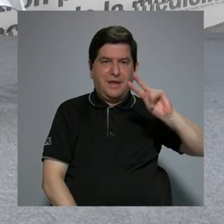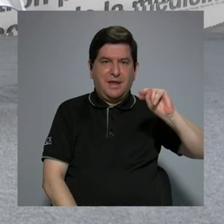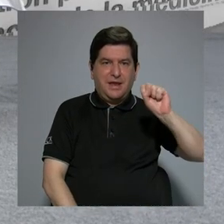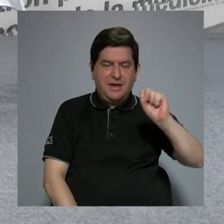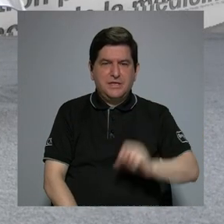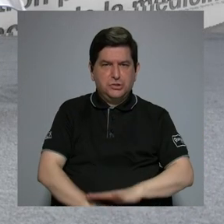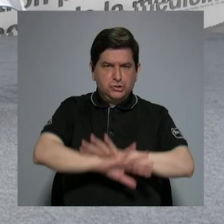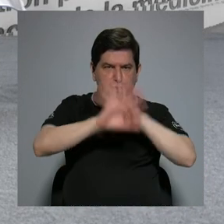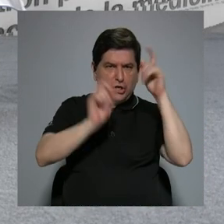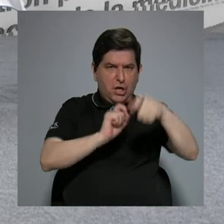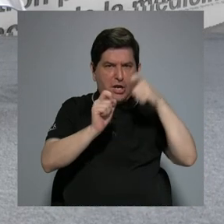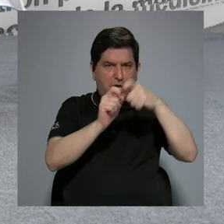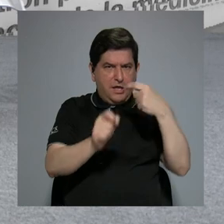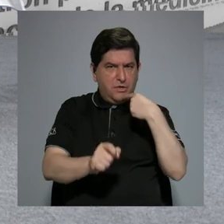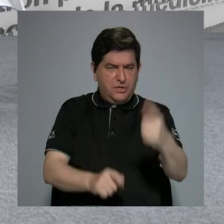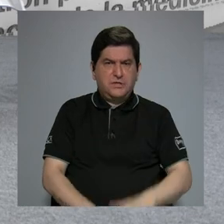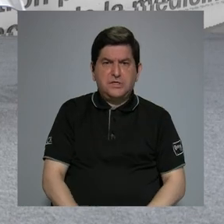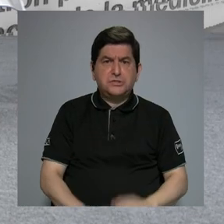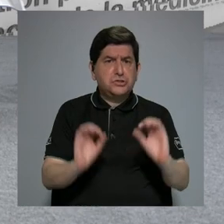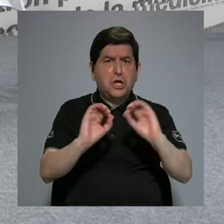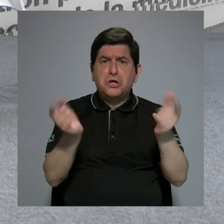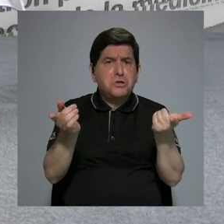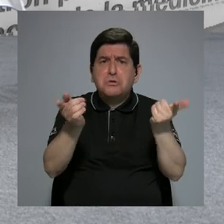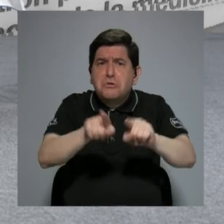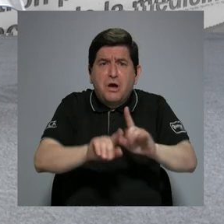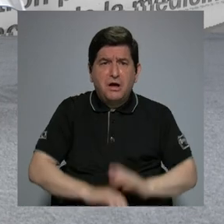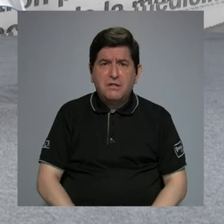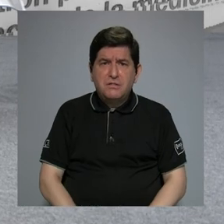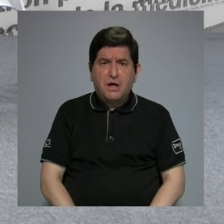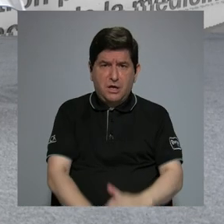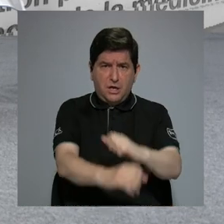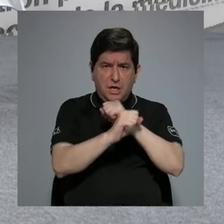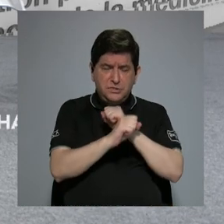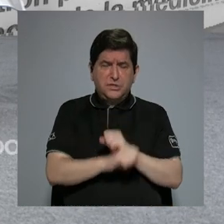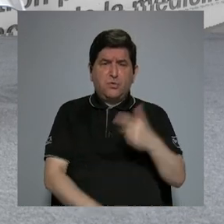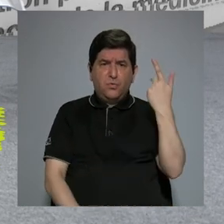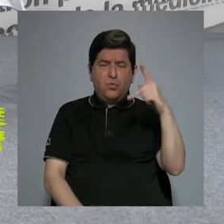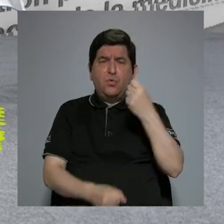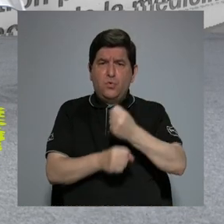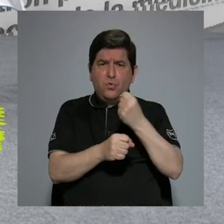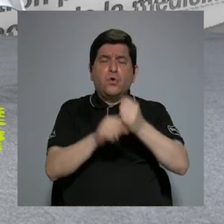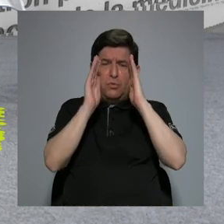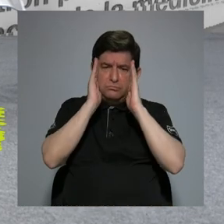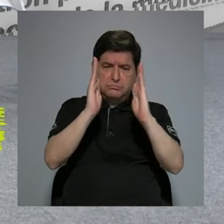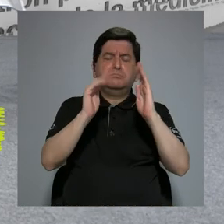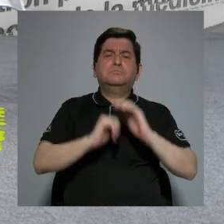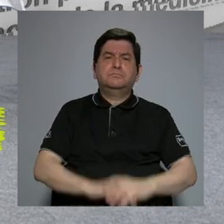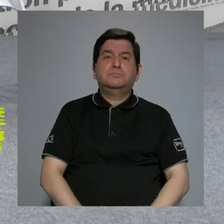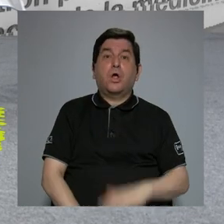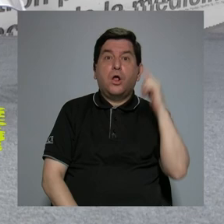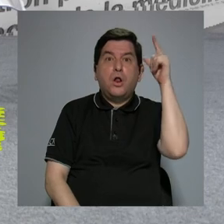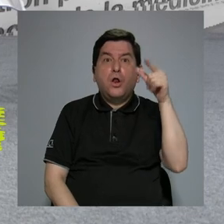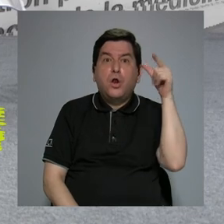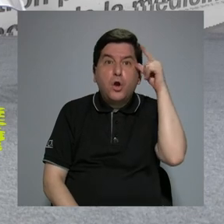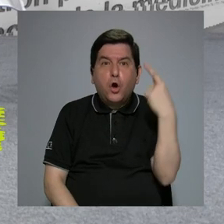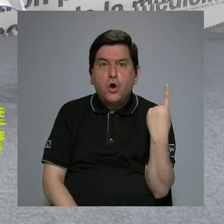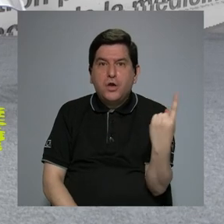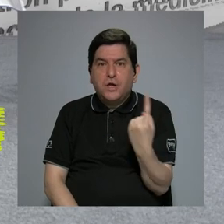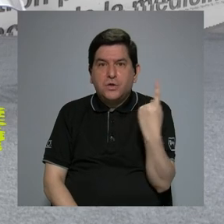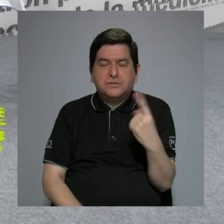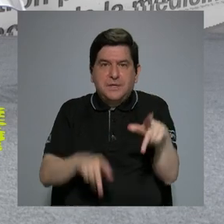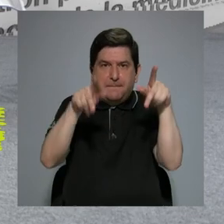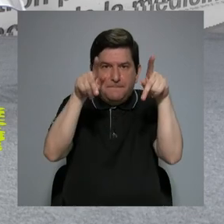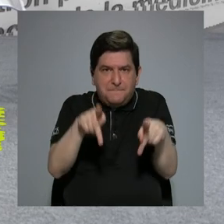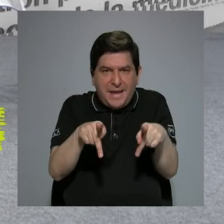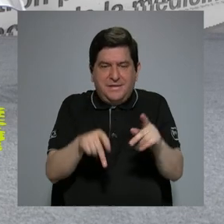muy clara y precisa, dice, no pasa nada. La póliza del riesgo del trabajo lo cubre. Obviamente, siempre y cuando esté la